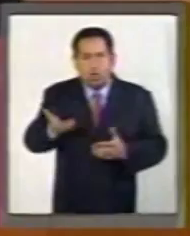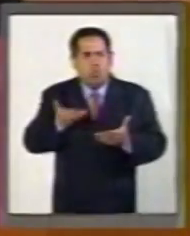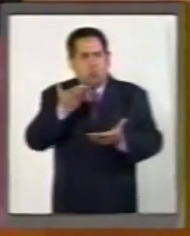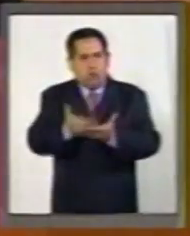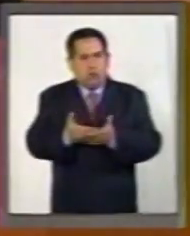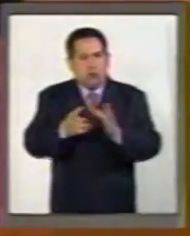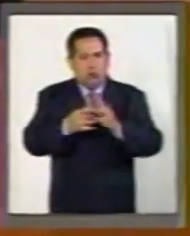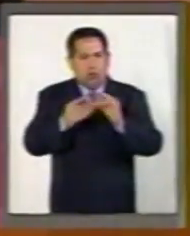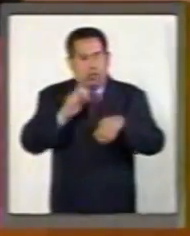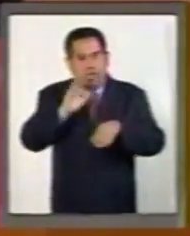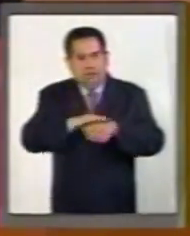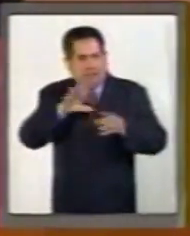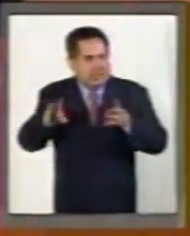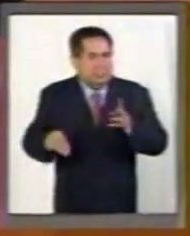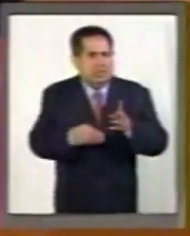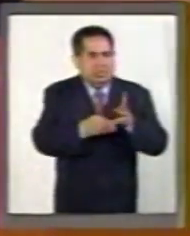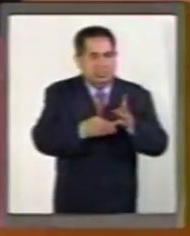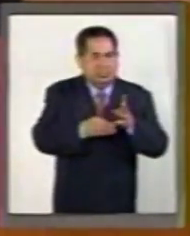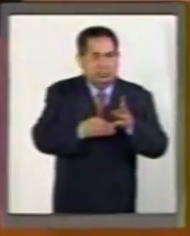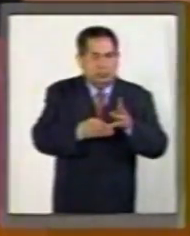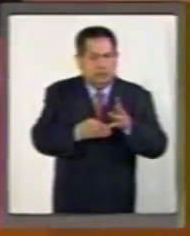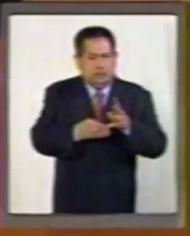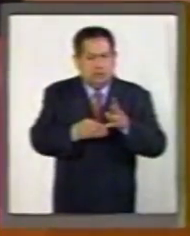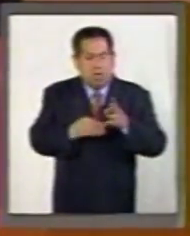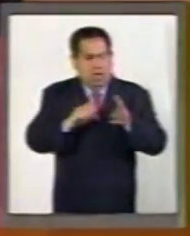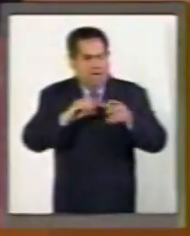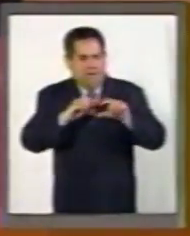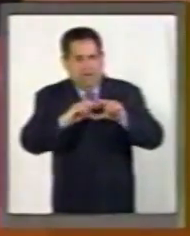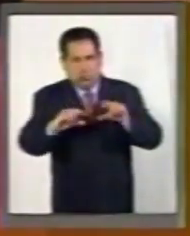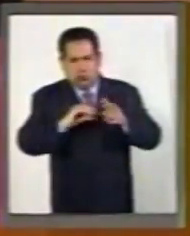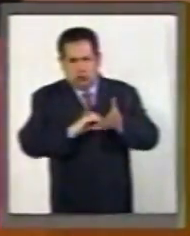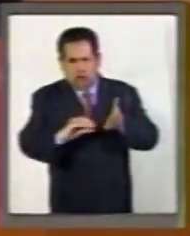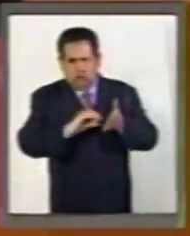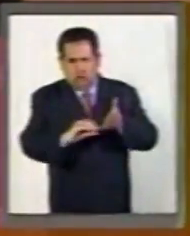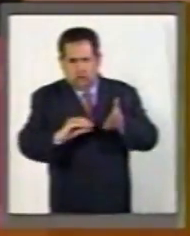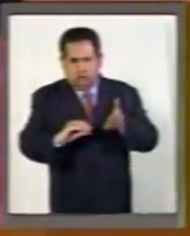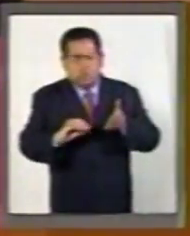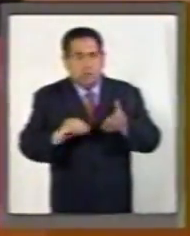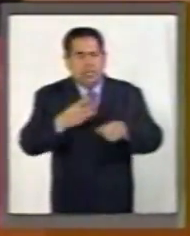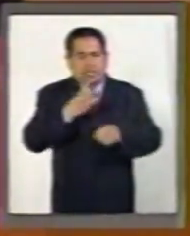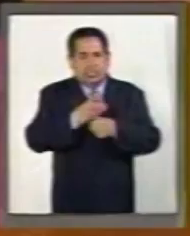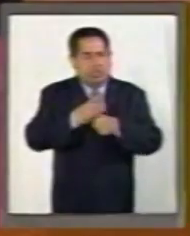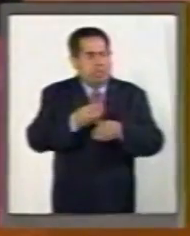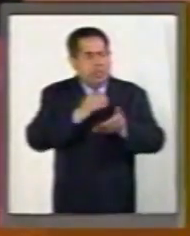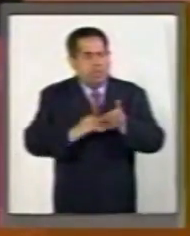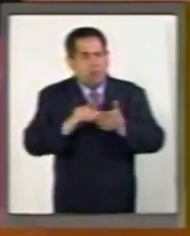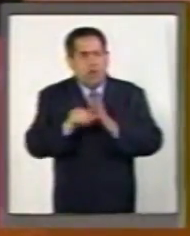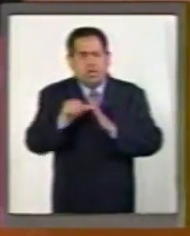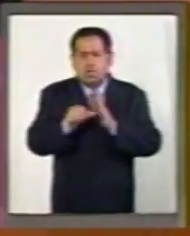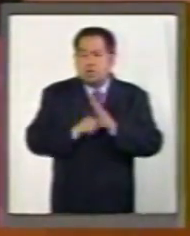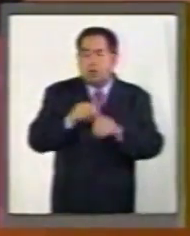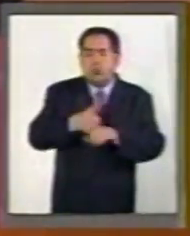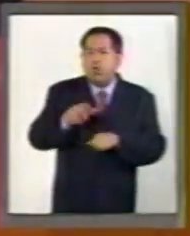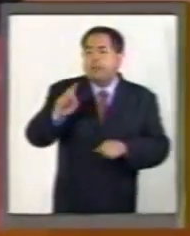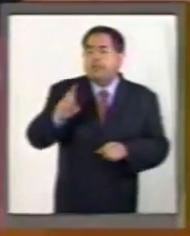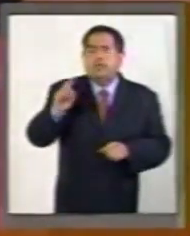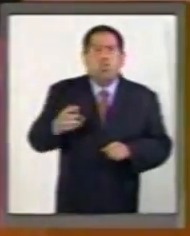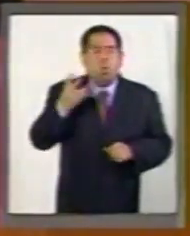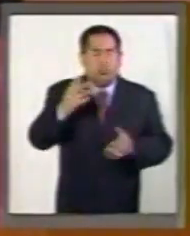como adición en una fracción, en el tercer párrafo del artículo 34.